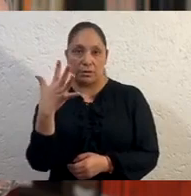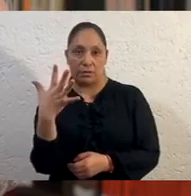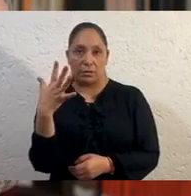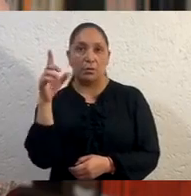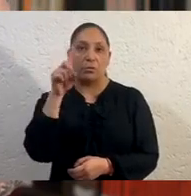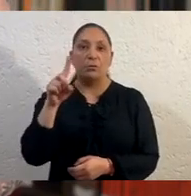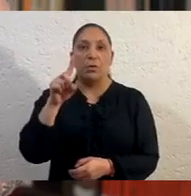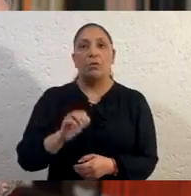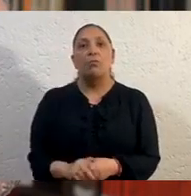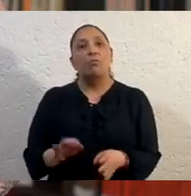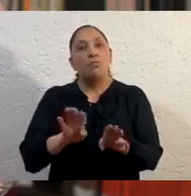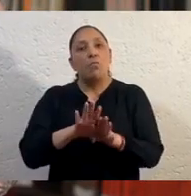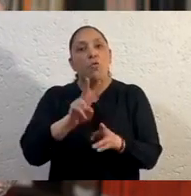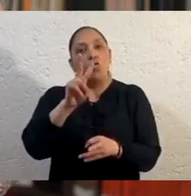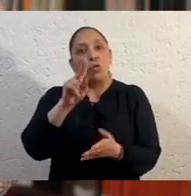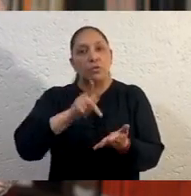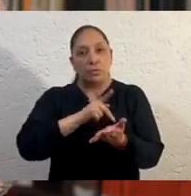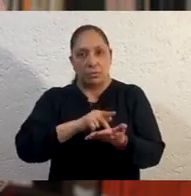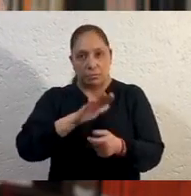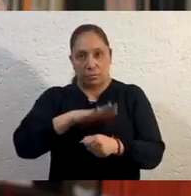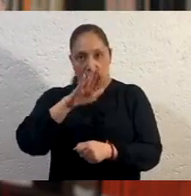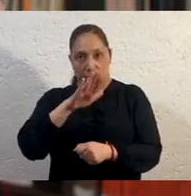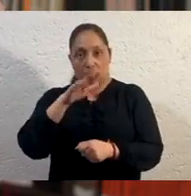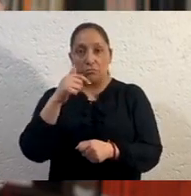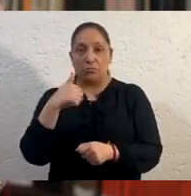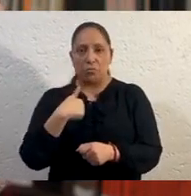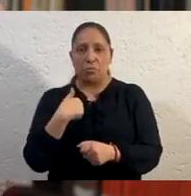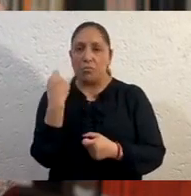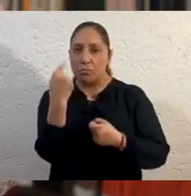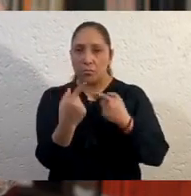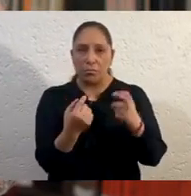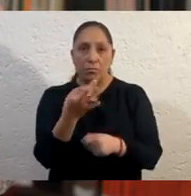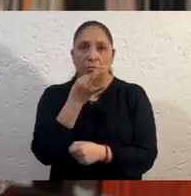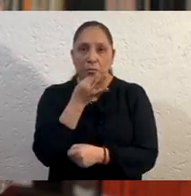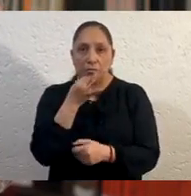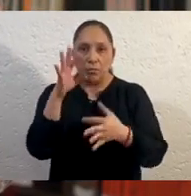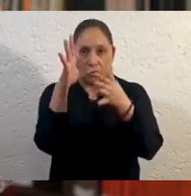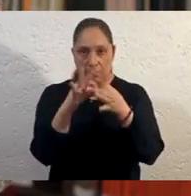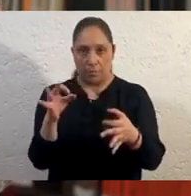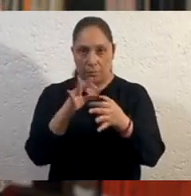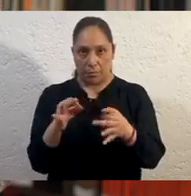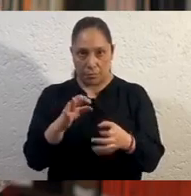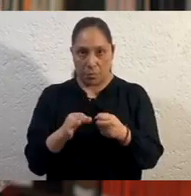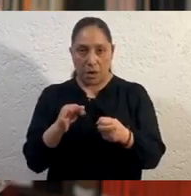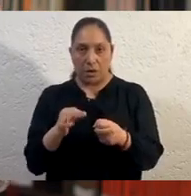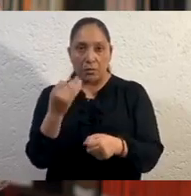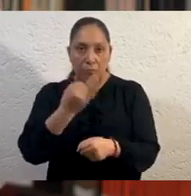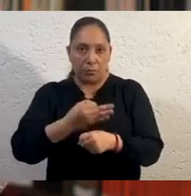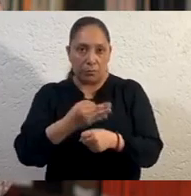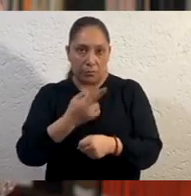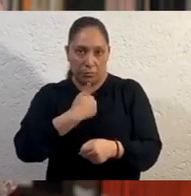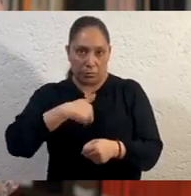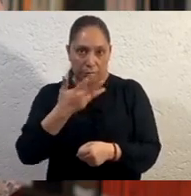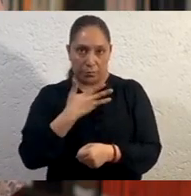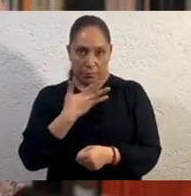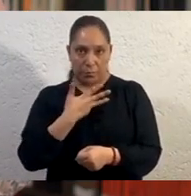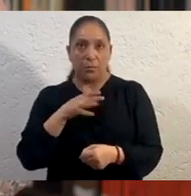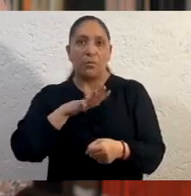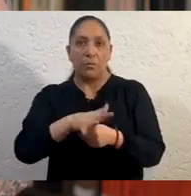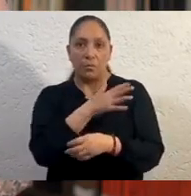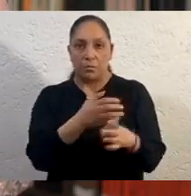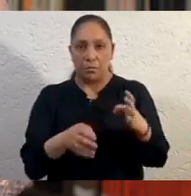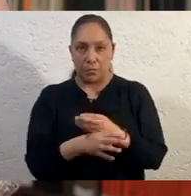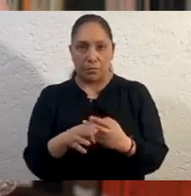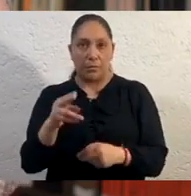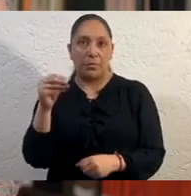es decir, prácticamente el doble. Me llevaré unos minutos explicar la situación en la que nos encontramos y las medidas que debemos